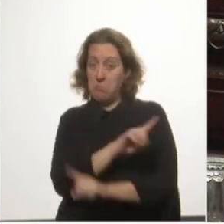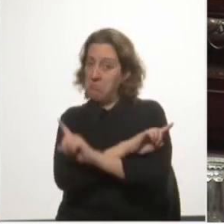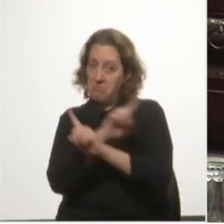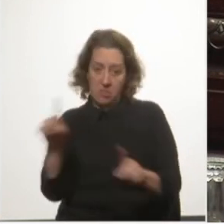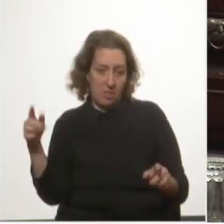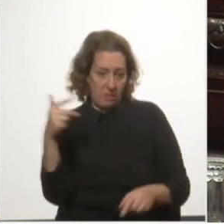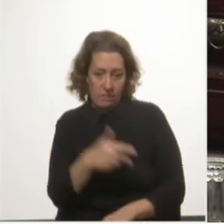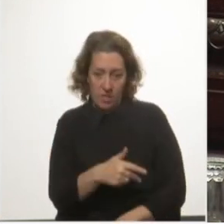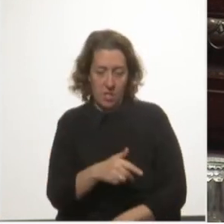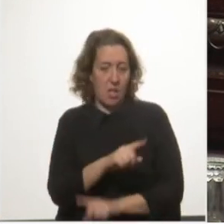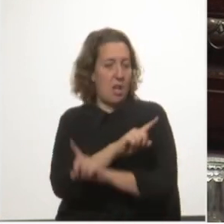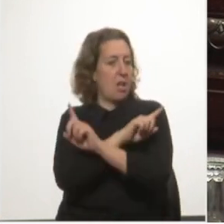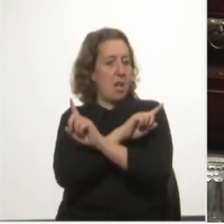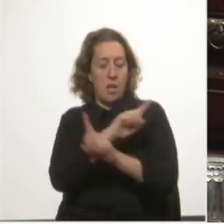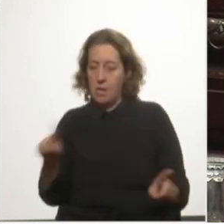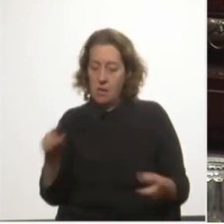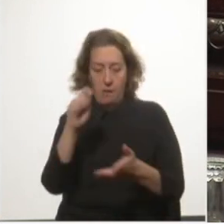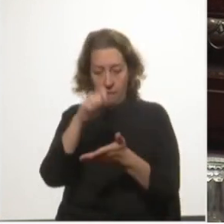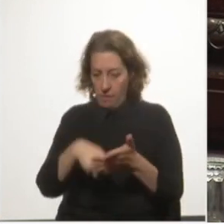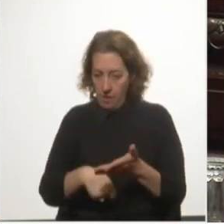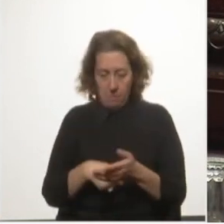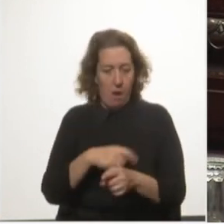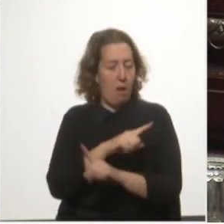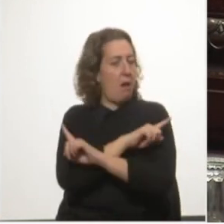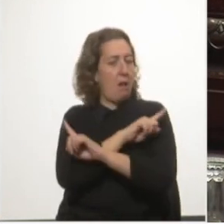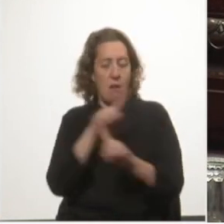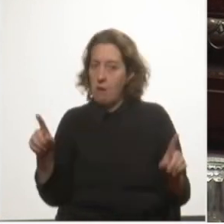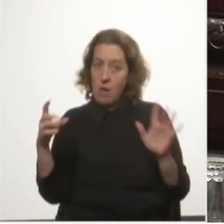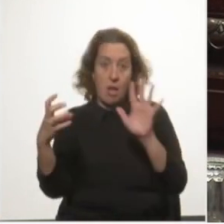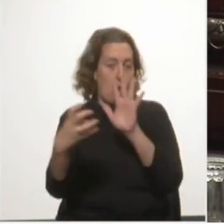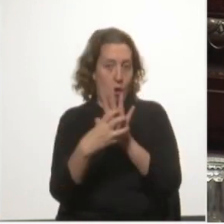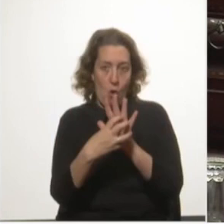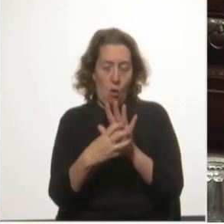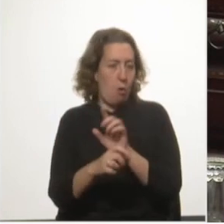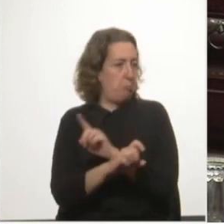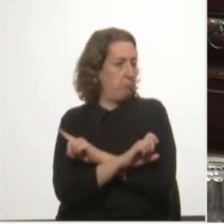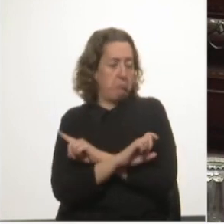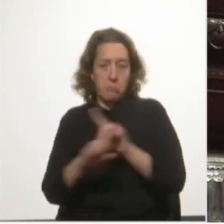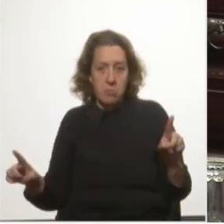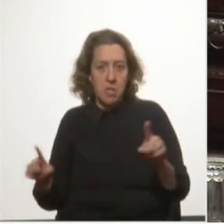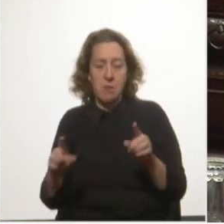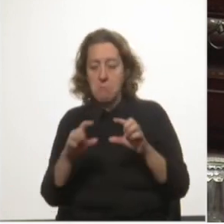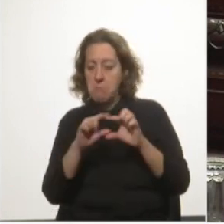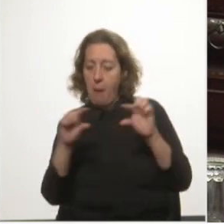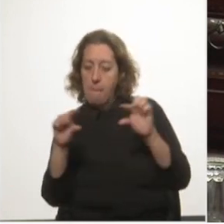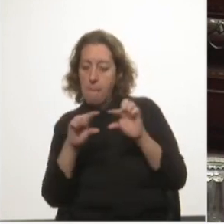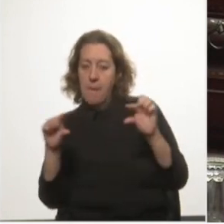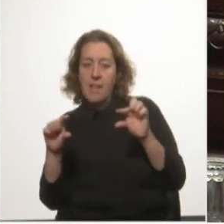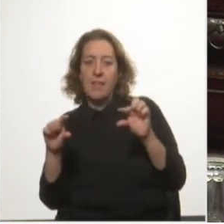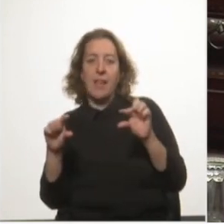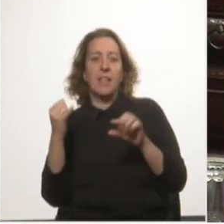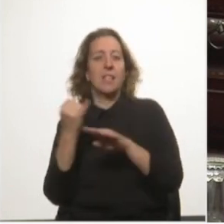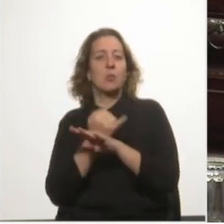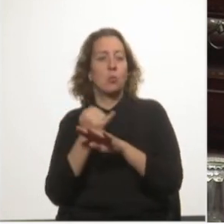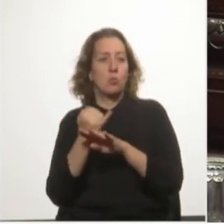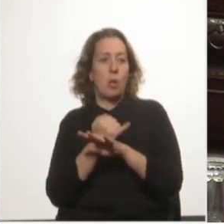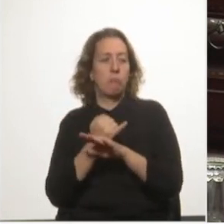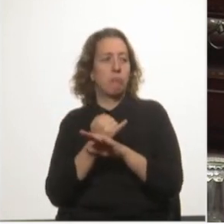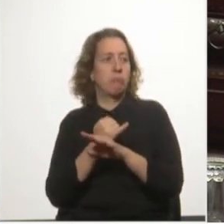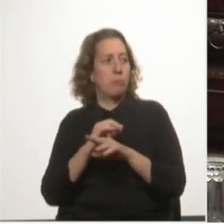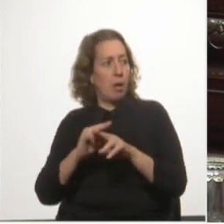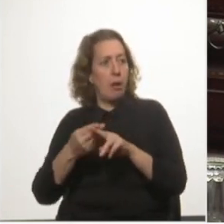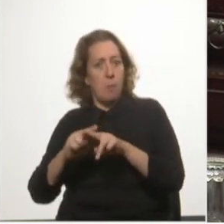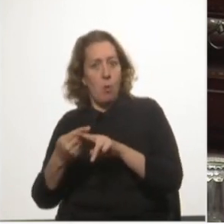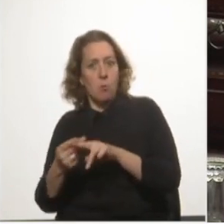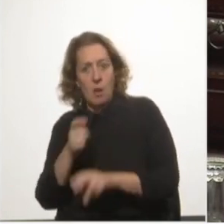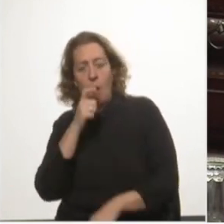ni logo, ni membrete institucional, y que reproduce esencialmente la argumentación de la